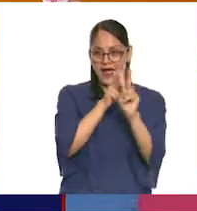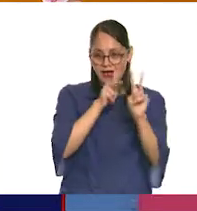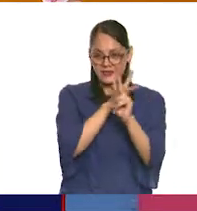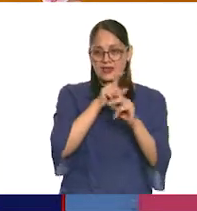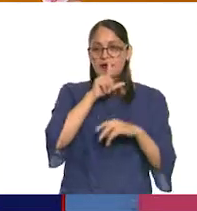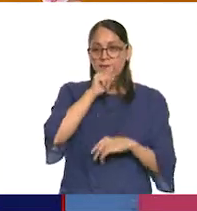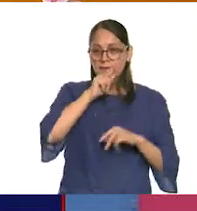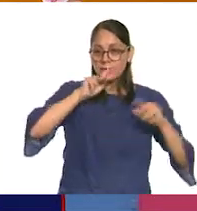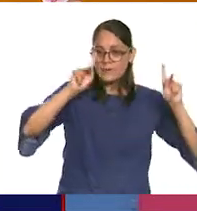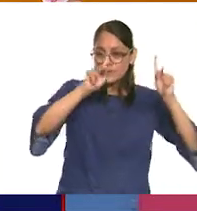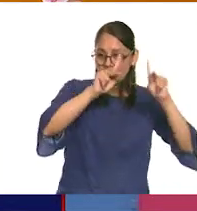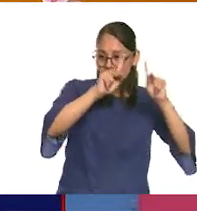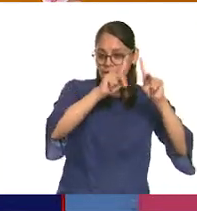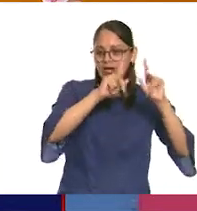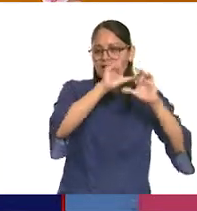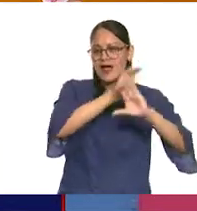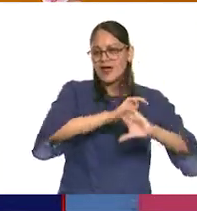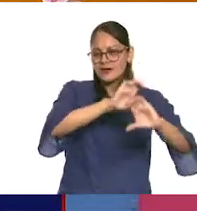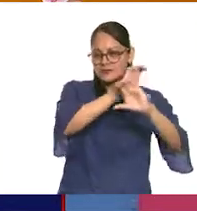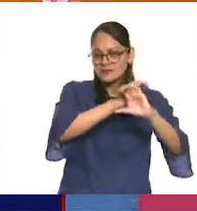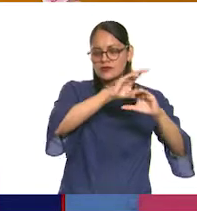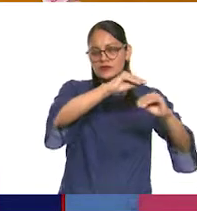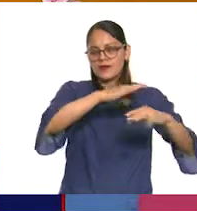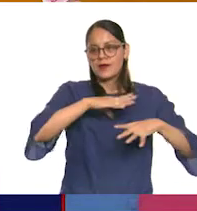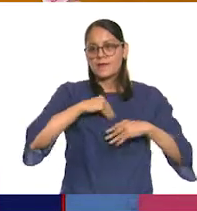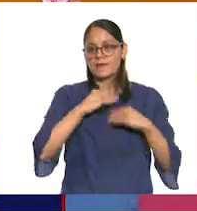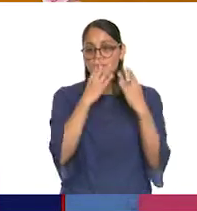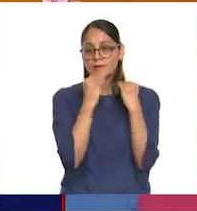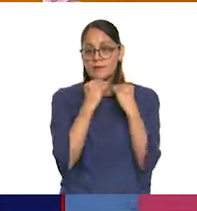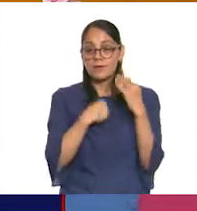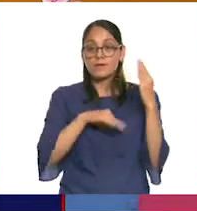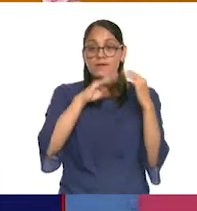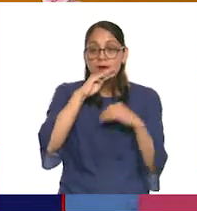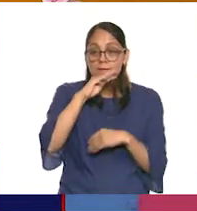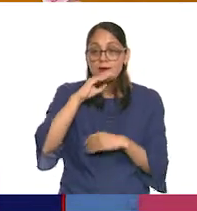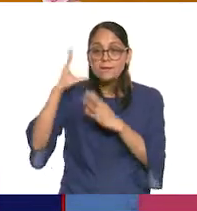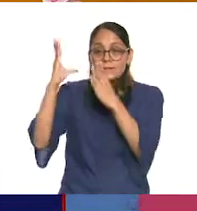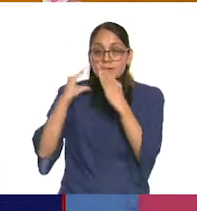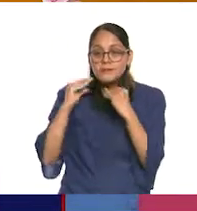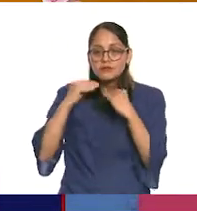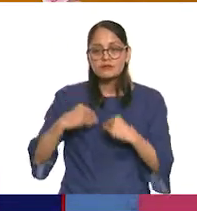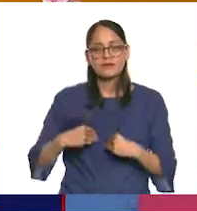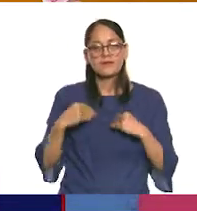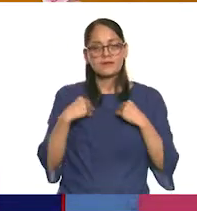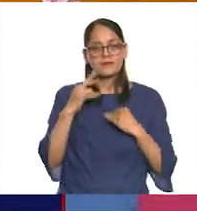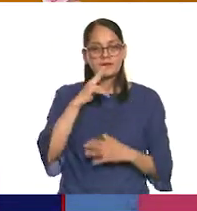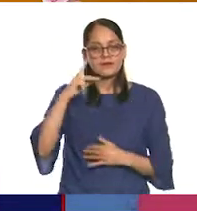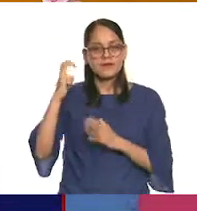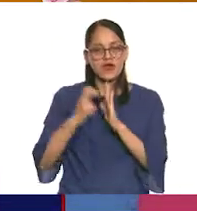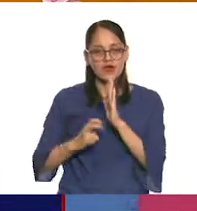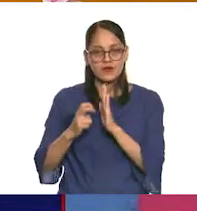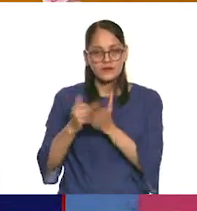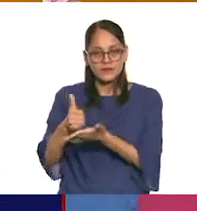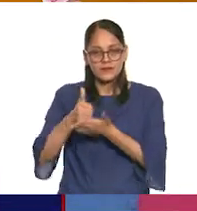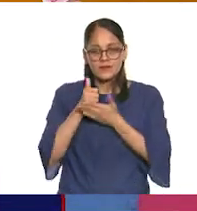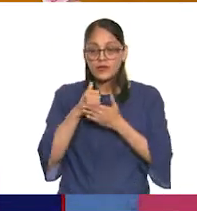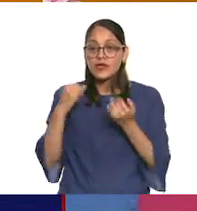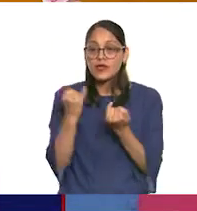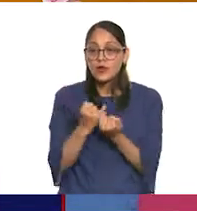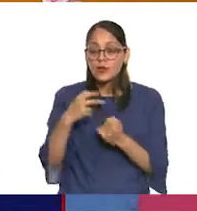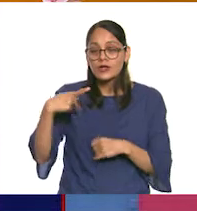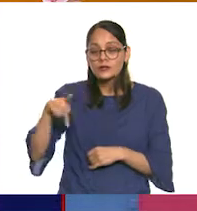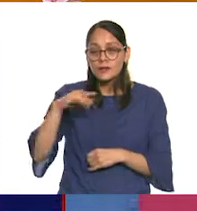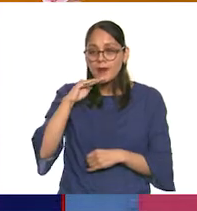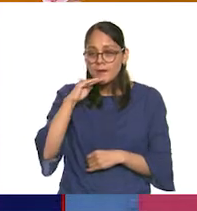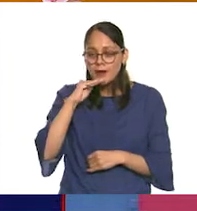árbol. Nuestra madre nos enseña a ser lo mejor que podamos ser. Y aunque existan tantas ramas de sus raíces,